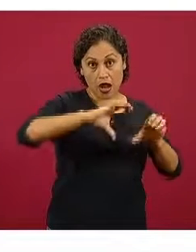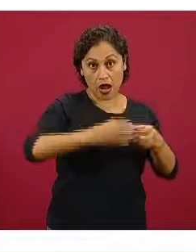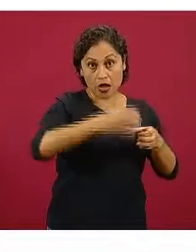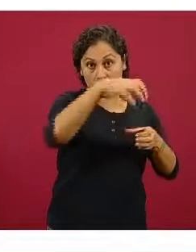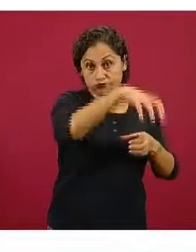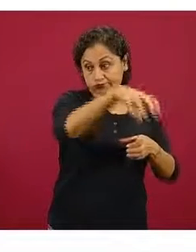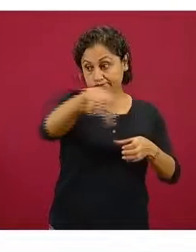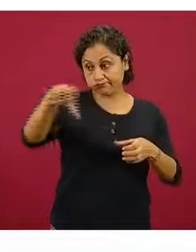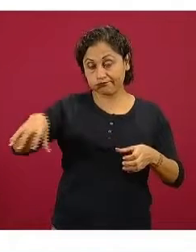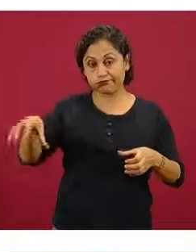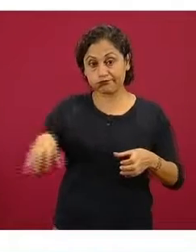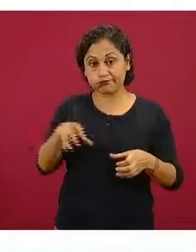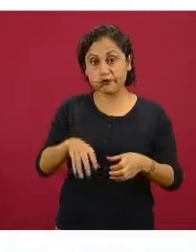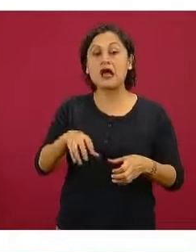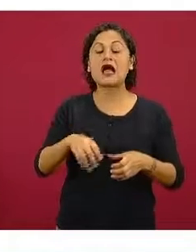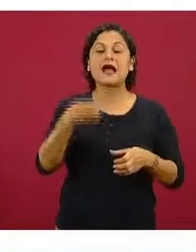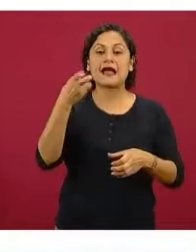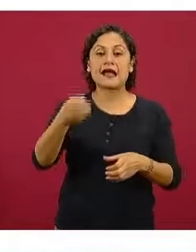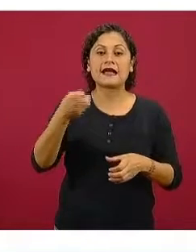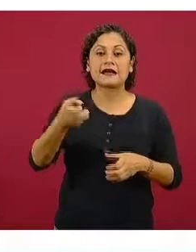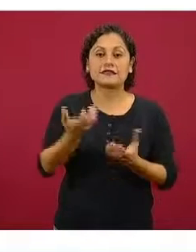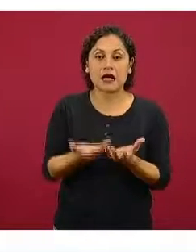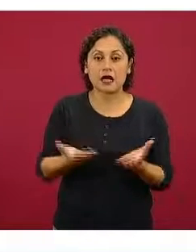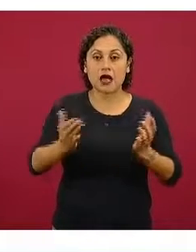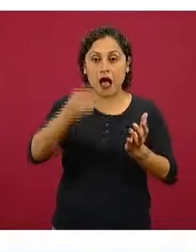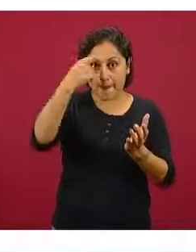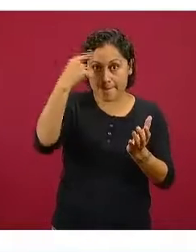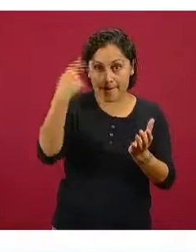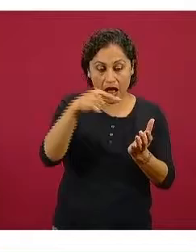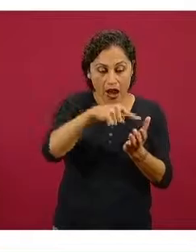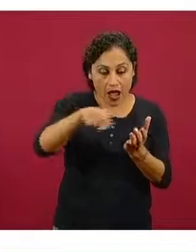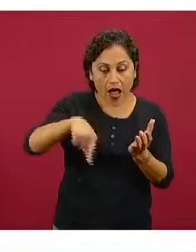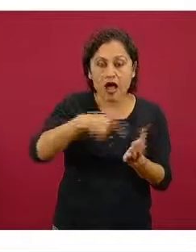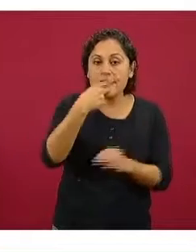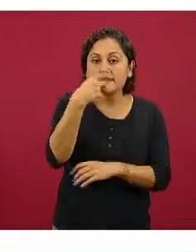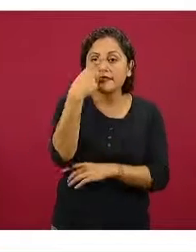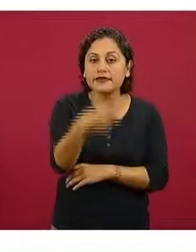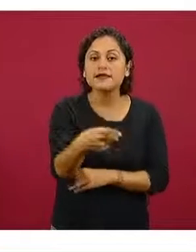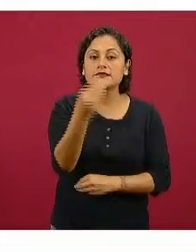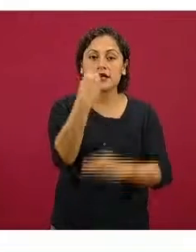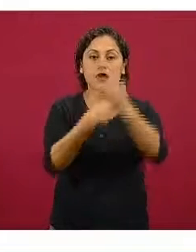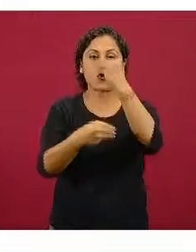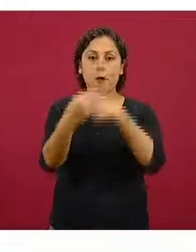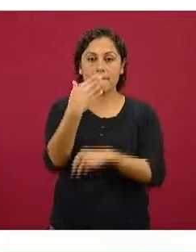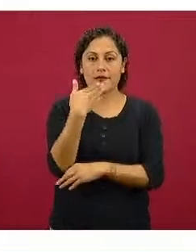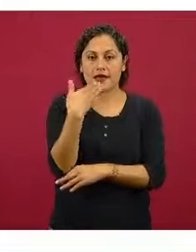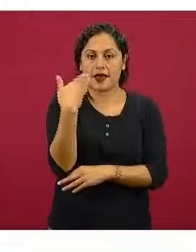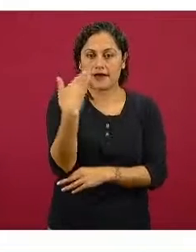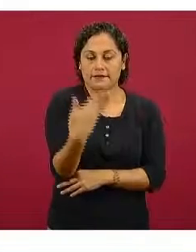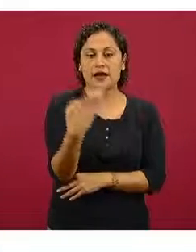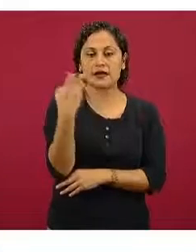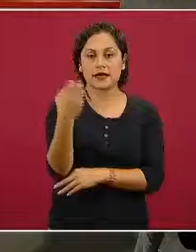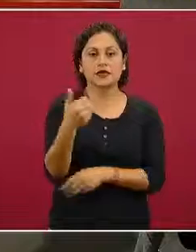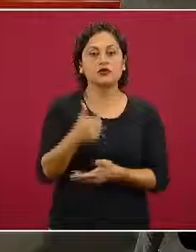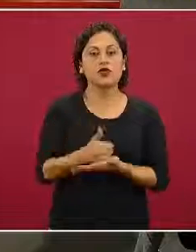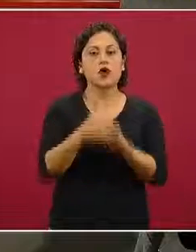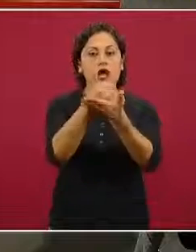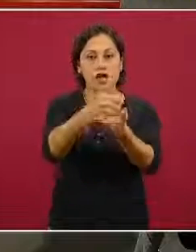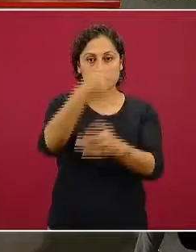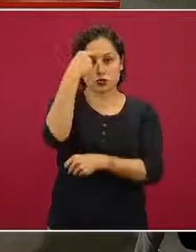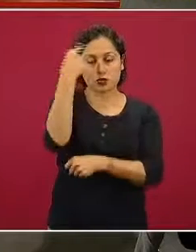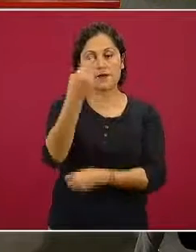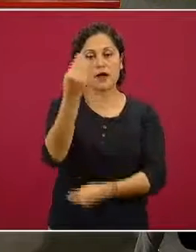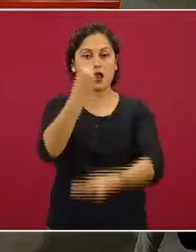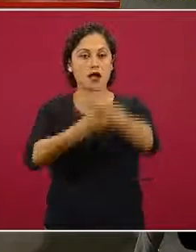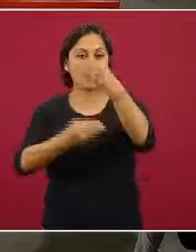regionales del bien comer que se alineen a las canastas normativas para asegurar su seguimiento la siguiente por